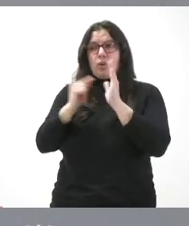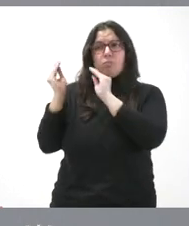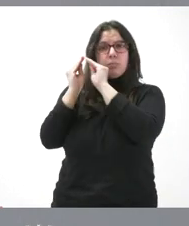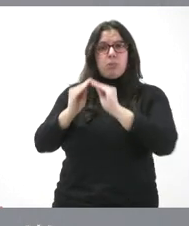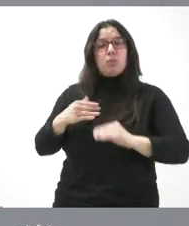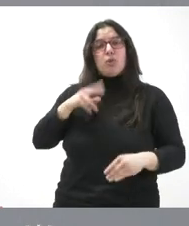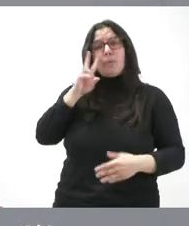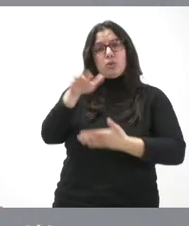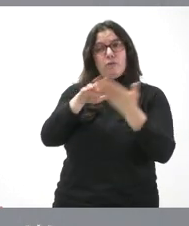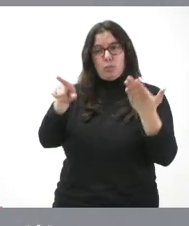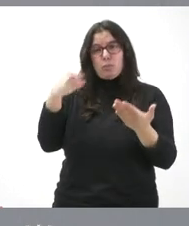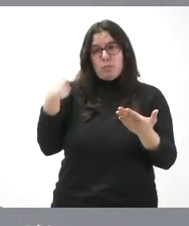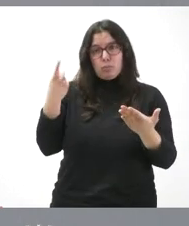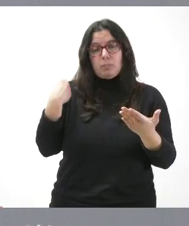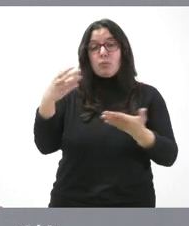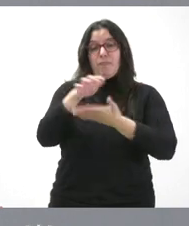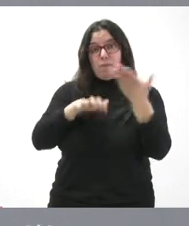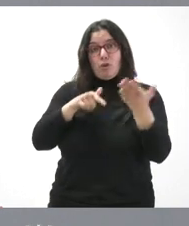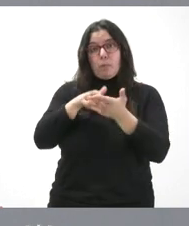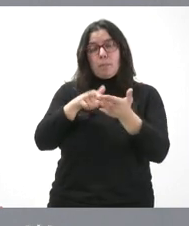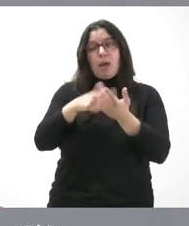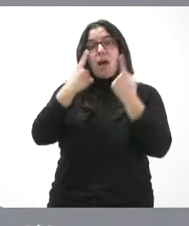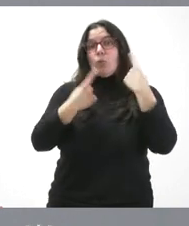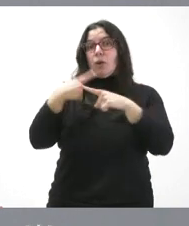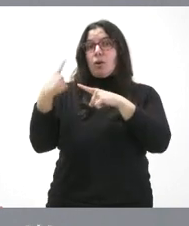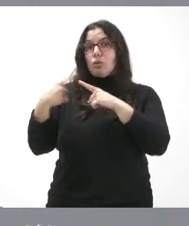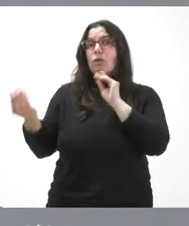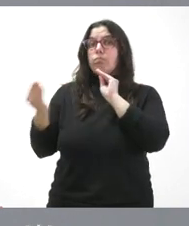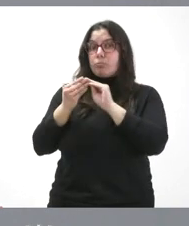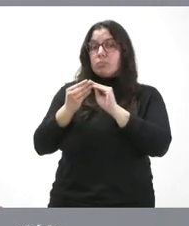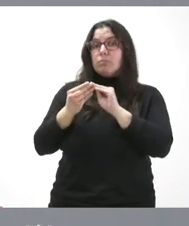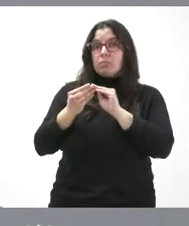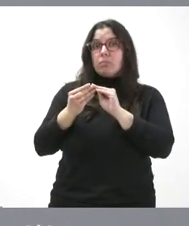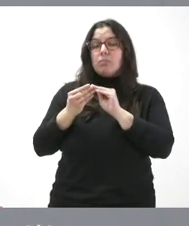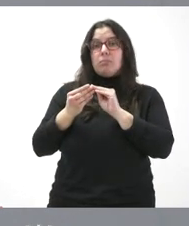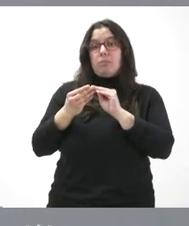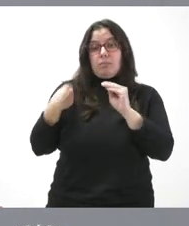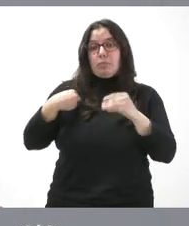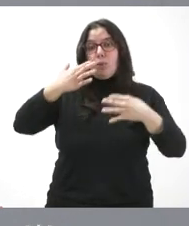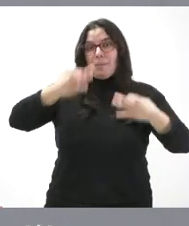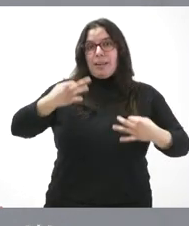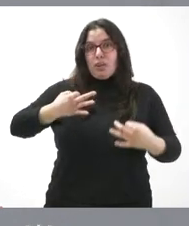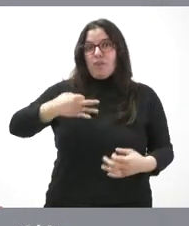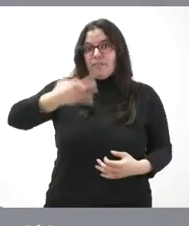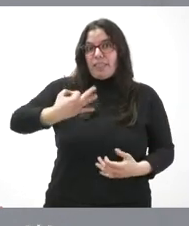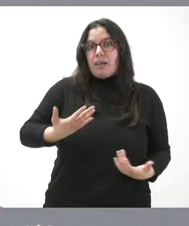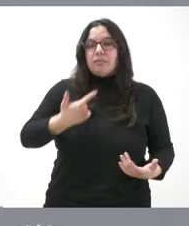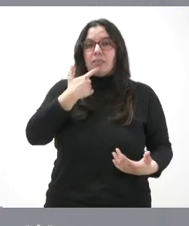el informe que usted plantea y el informe tiene algunas cosas en las que coincidimos. Que es el riesgo cierto que manifiesta de que esta